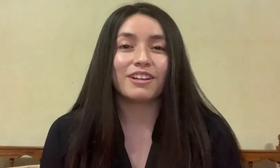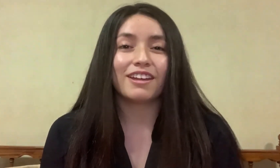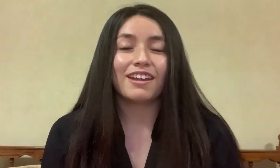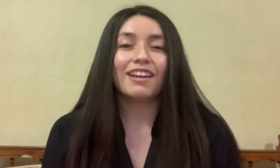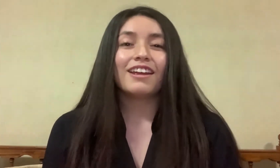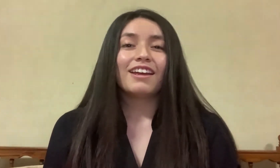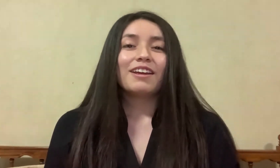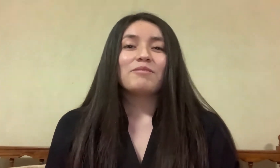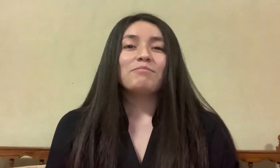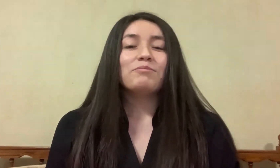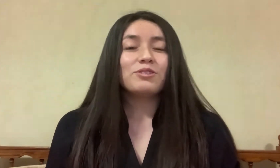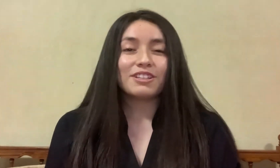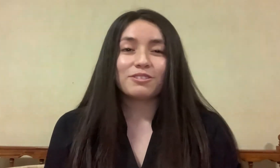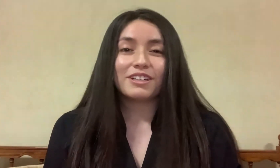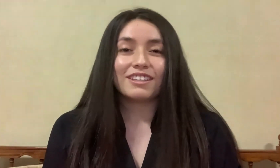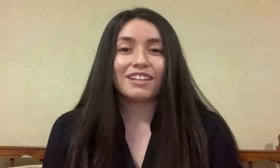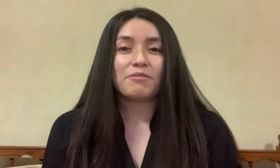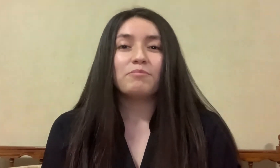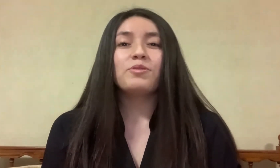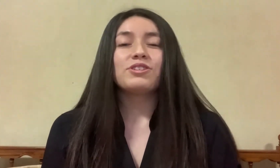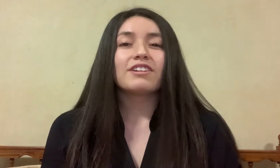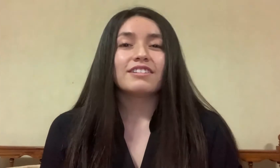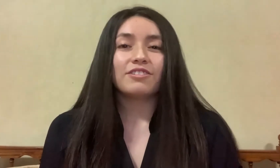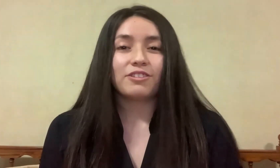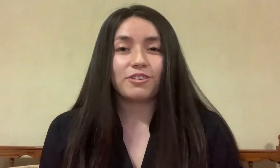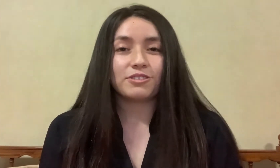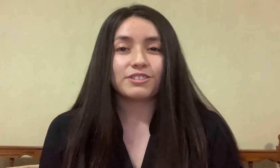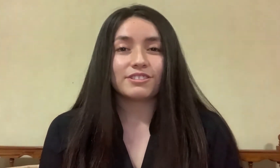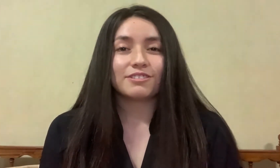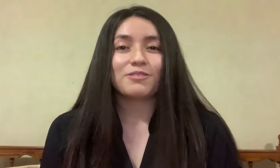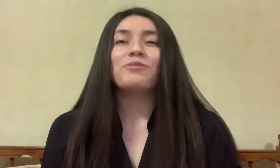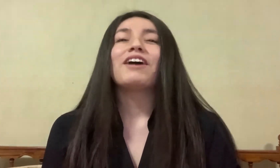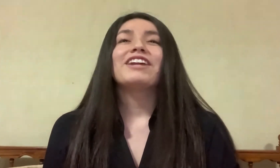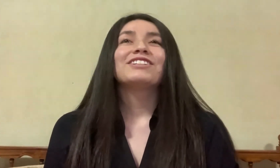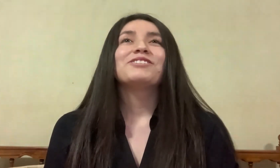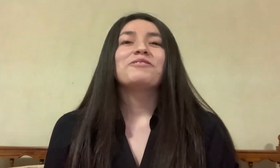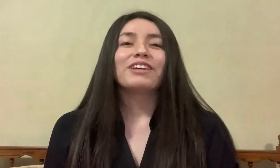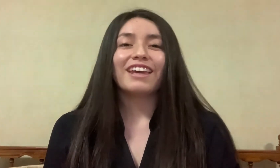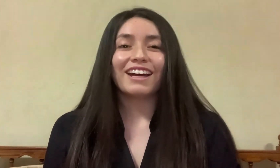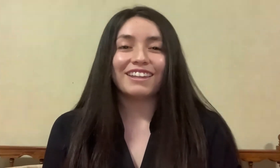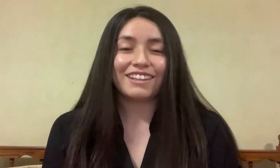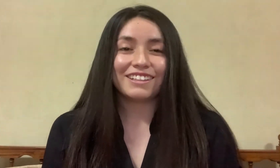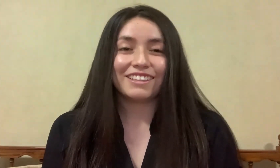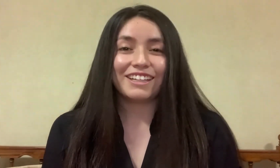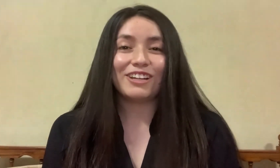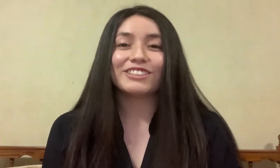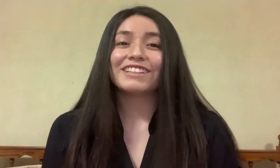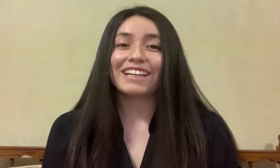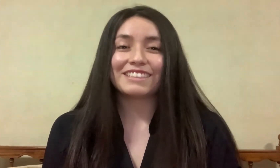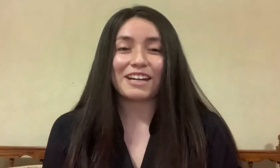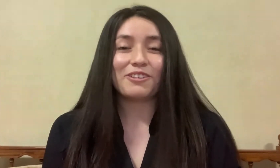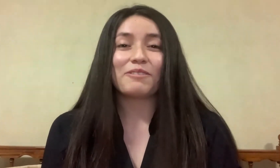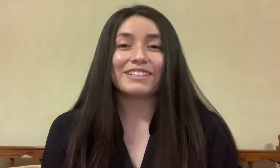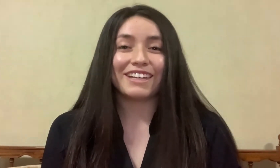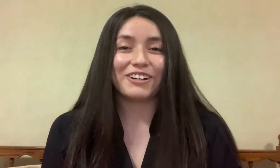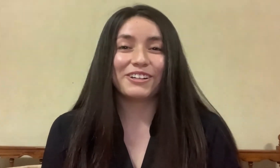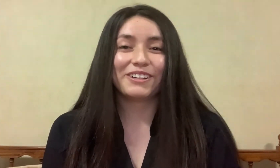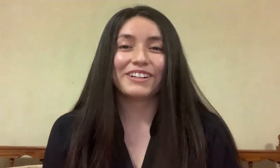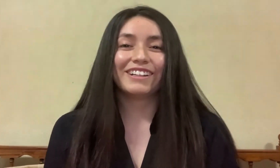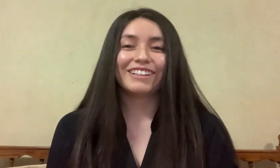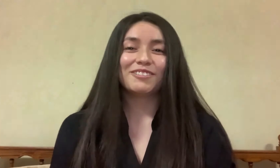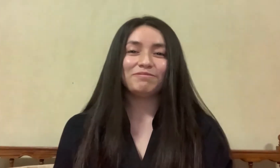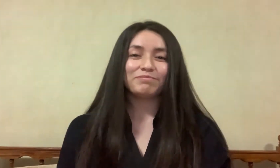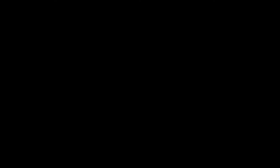somos. Mucha suerte, mucho éxito en todos. Un abrazo gigante. Y los extraño demasiado.